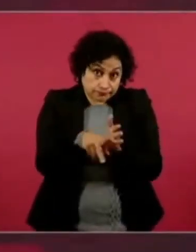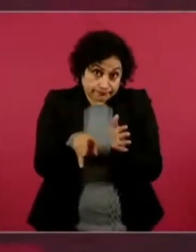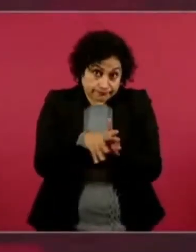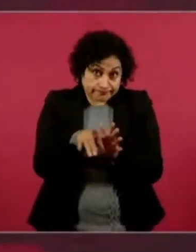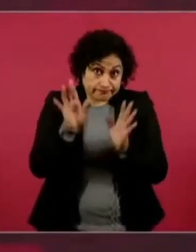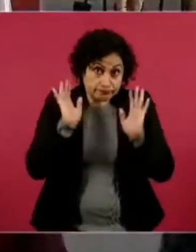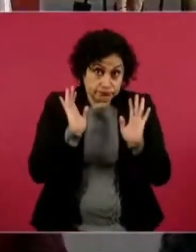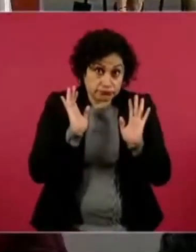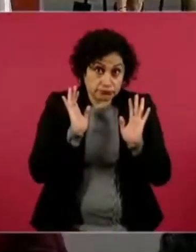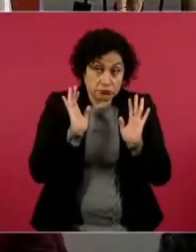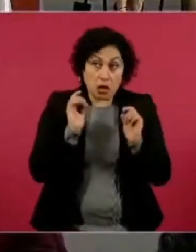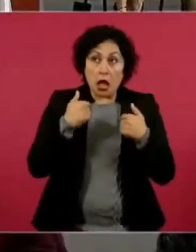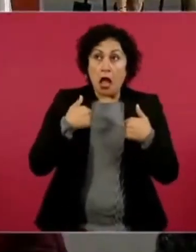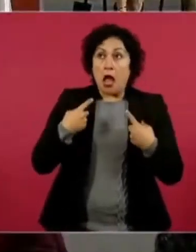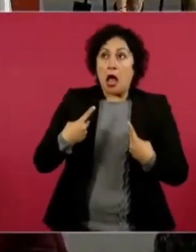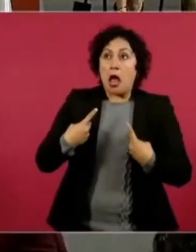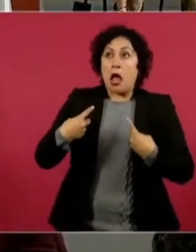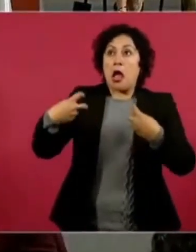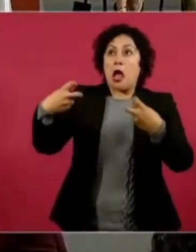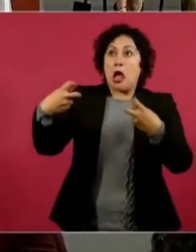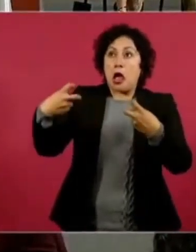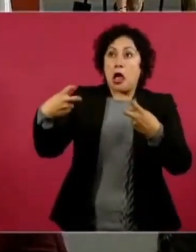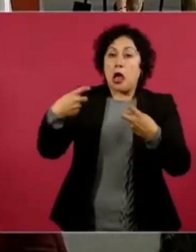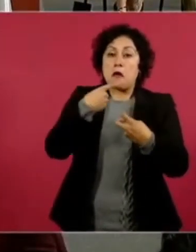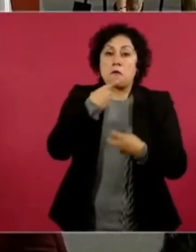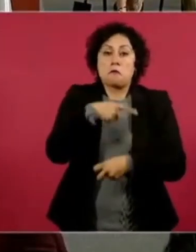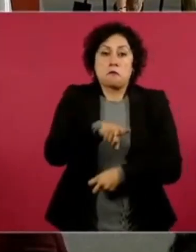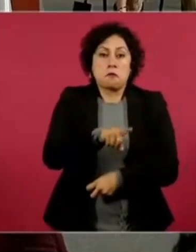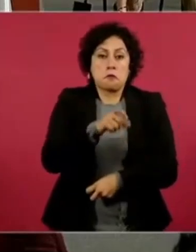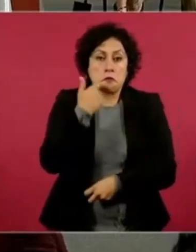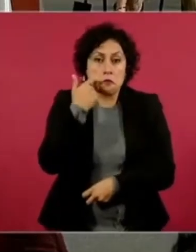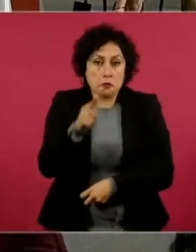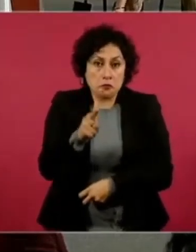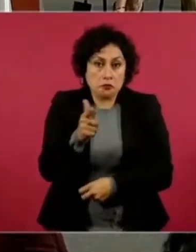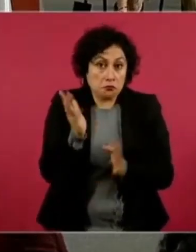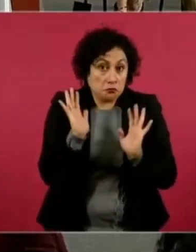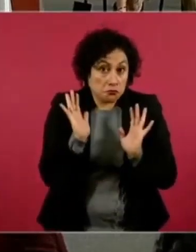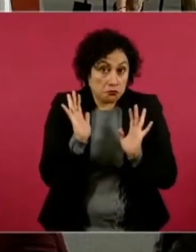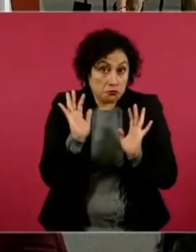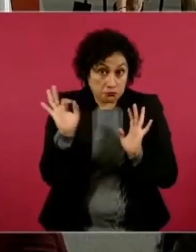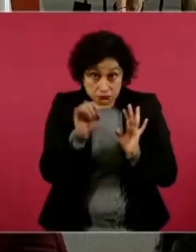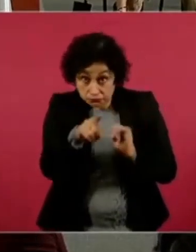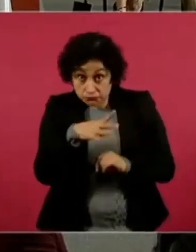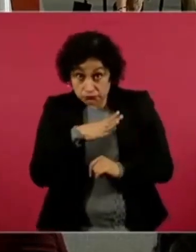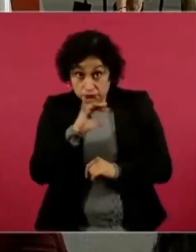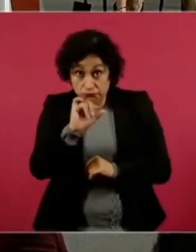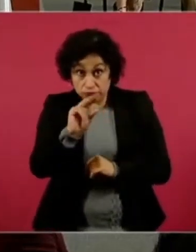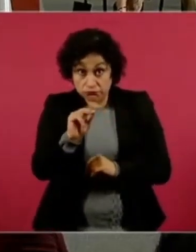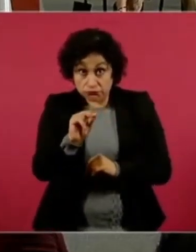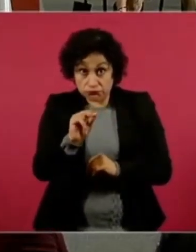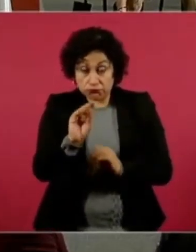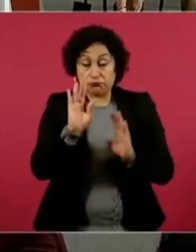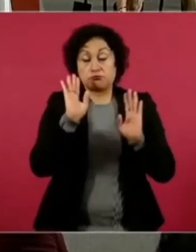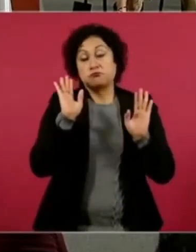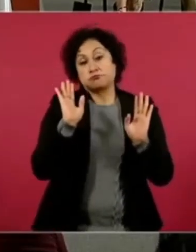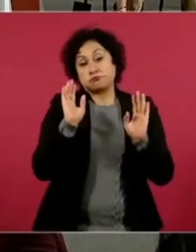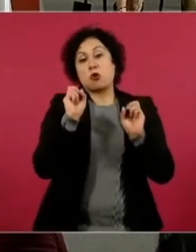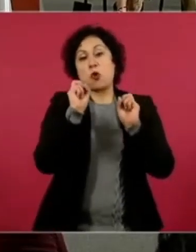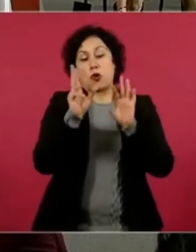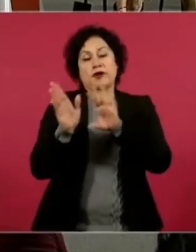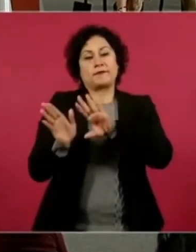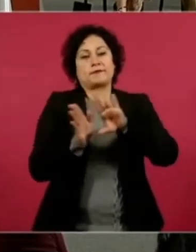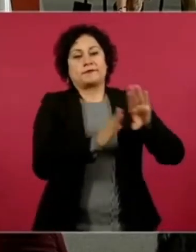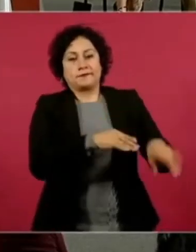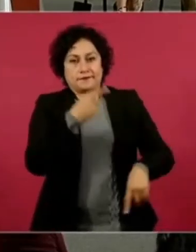asaltado y no quiso presentar la denuncia. Pero bueno, vamos a